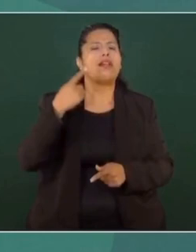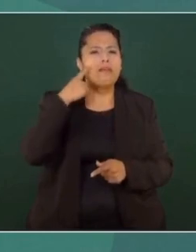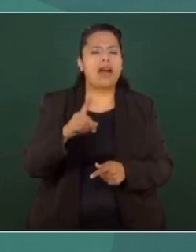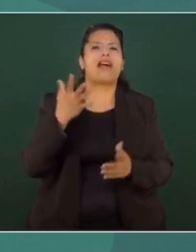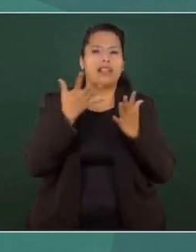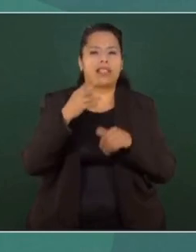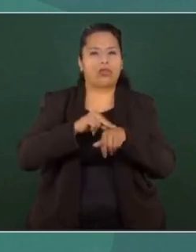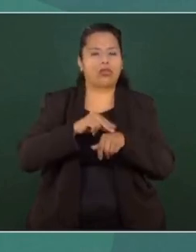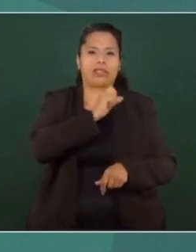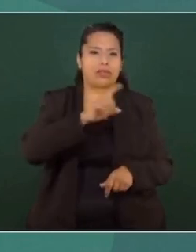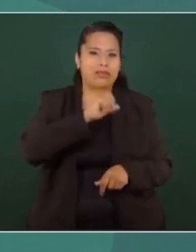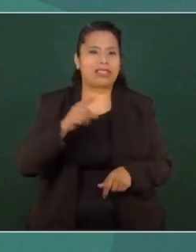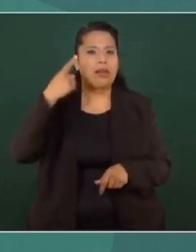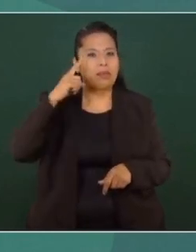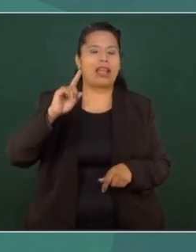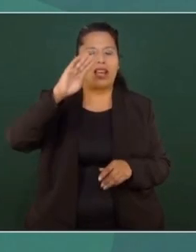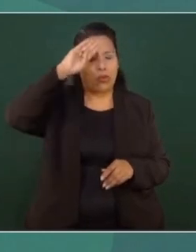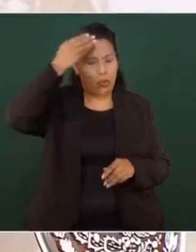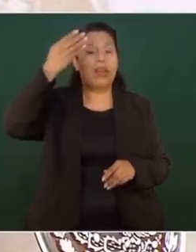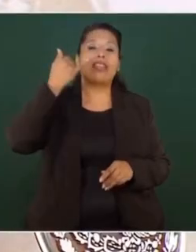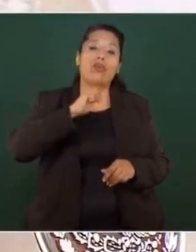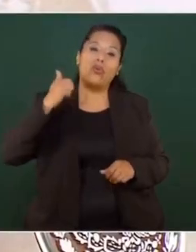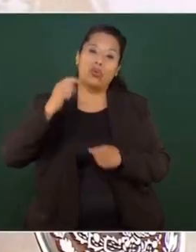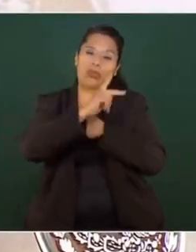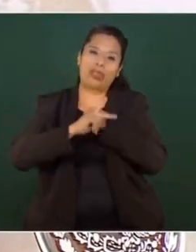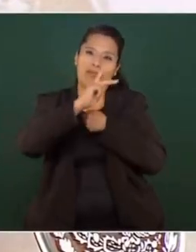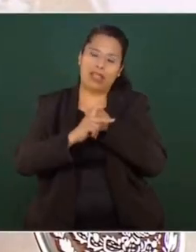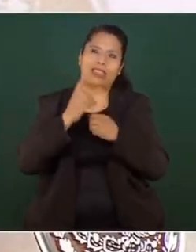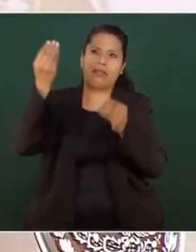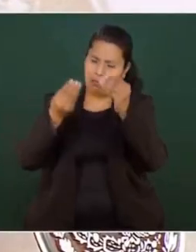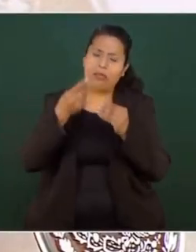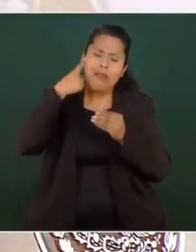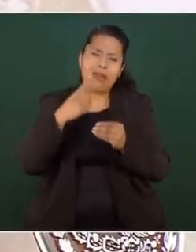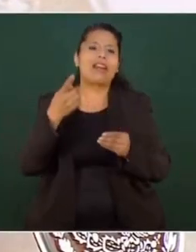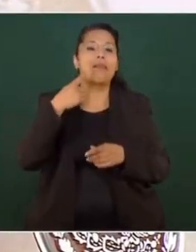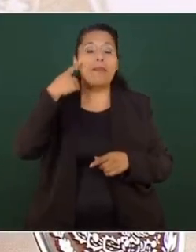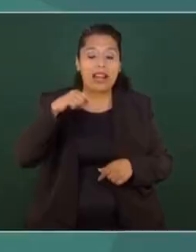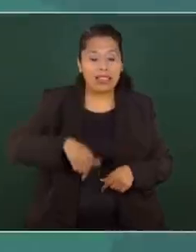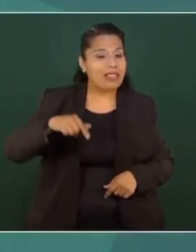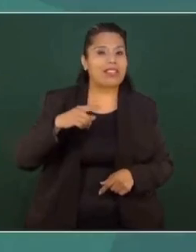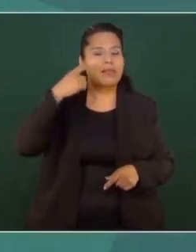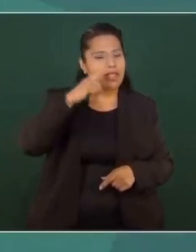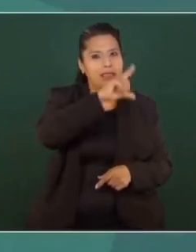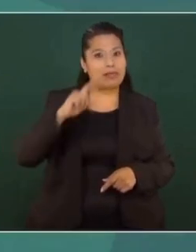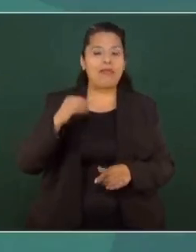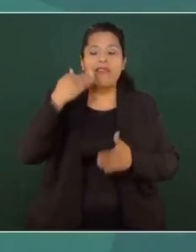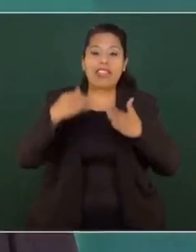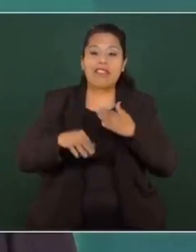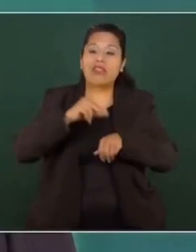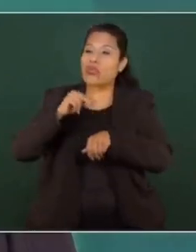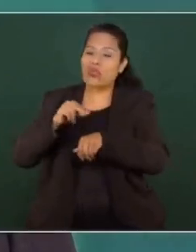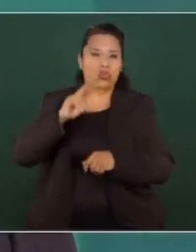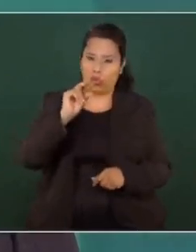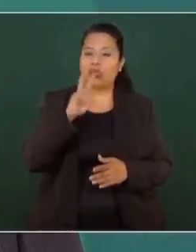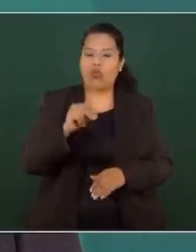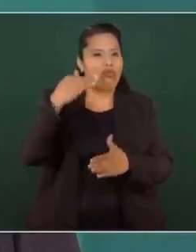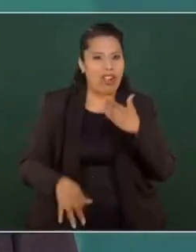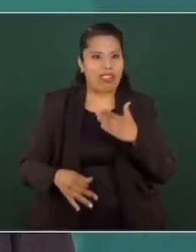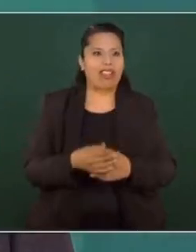especialistas en Cuba y en otros países, porque tenemos el compromiso de que no falten los médicos, que no faltan los medicamentos.